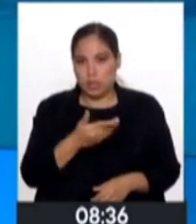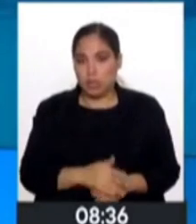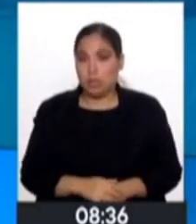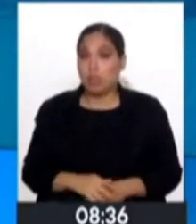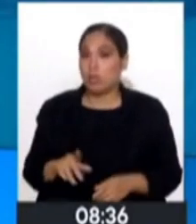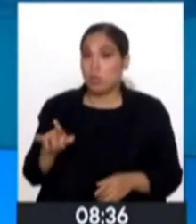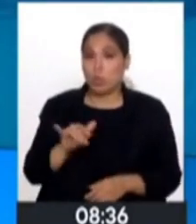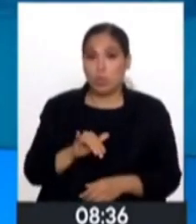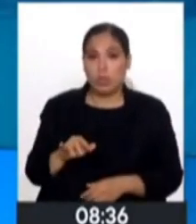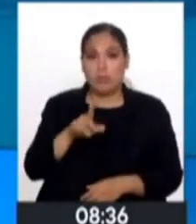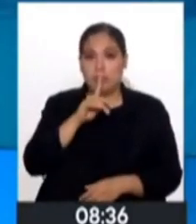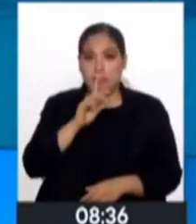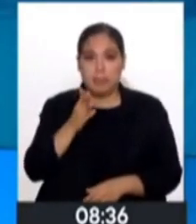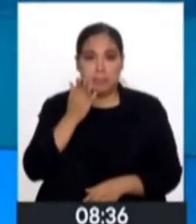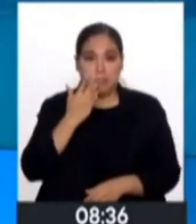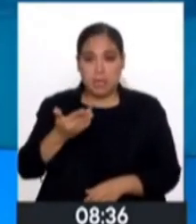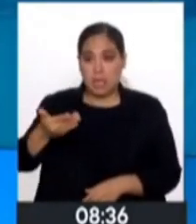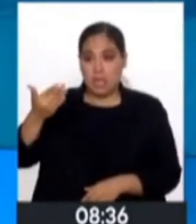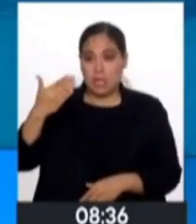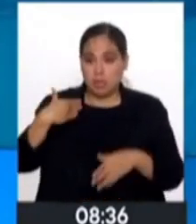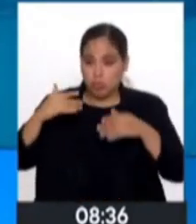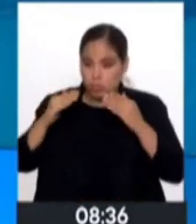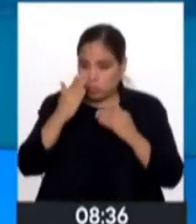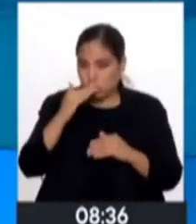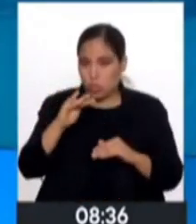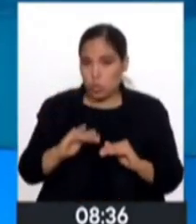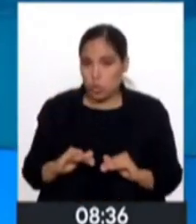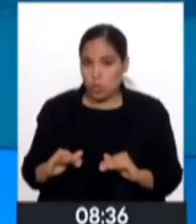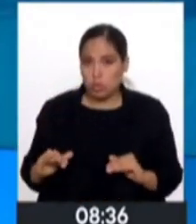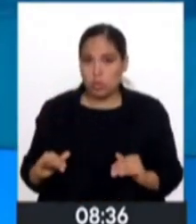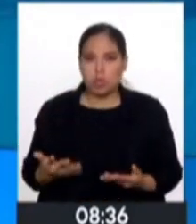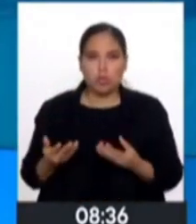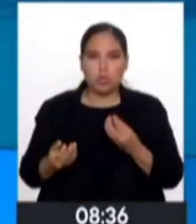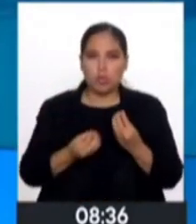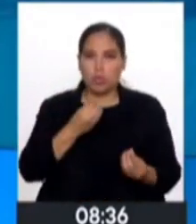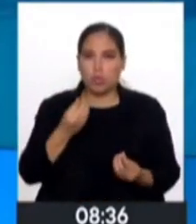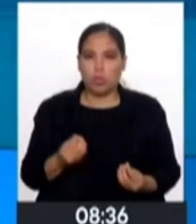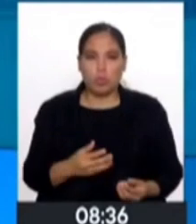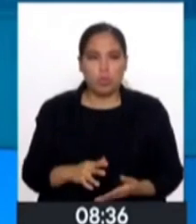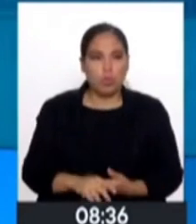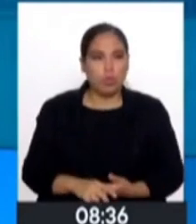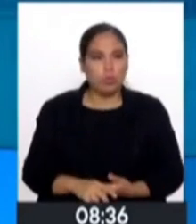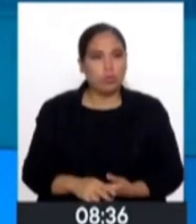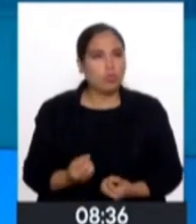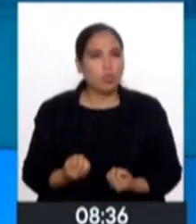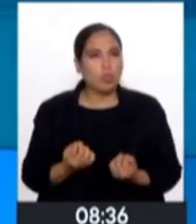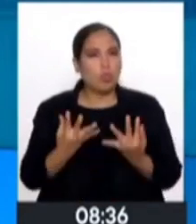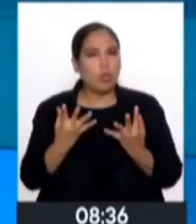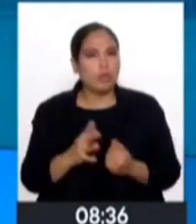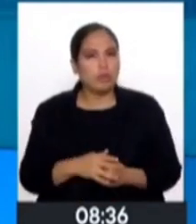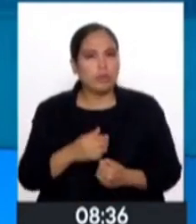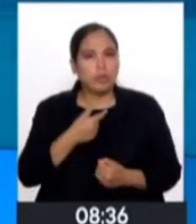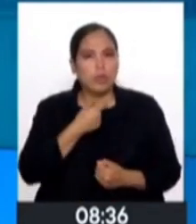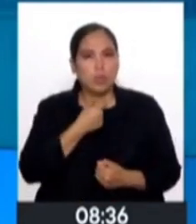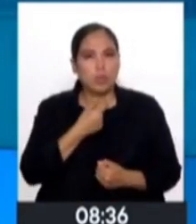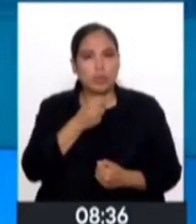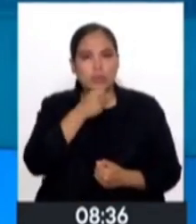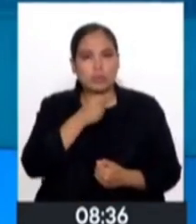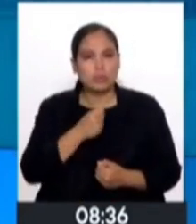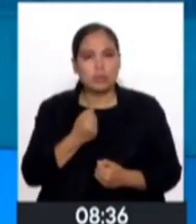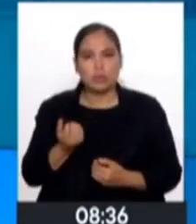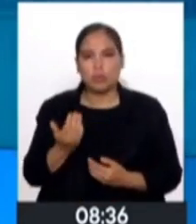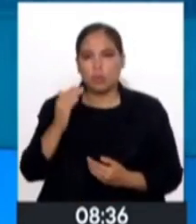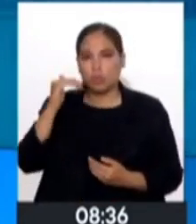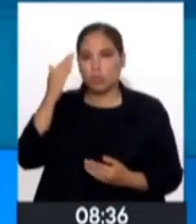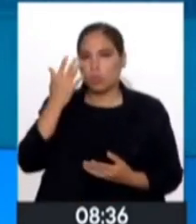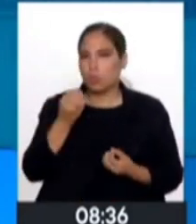padres velaron por sus hijos cuando esos eran pequeños. Entonces, uno se explica, estamos hablando de cuánto es la población de adultos mayores que se encuentran en